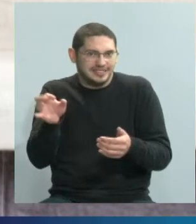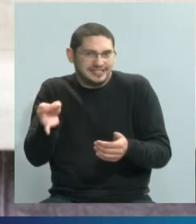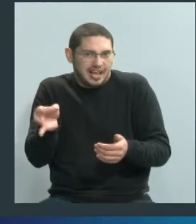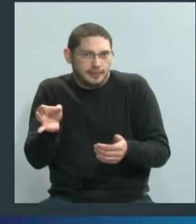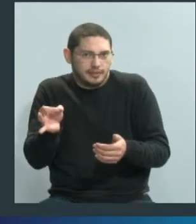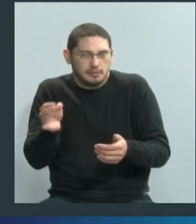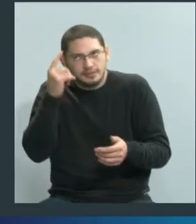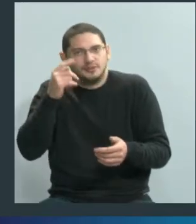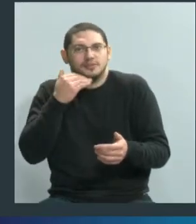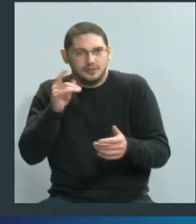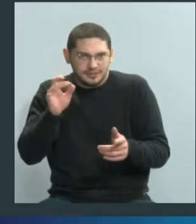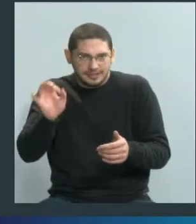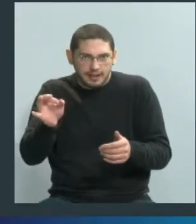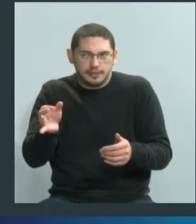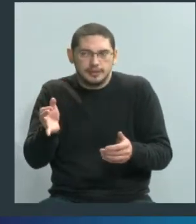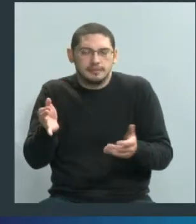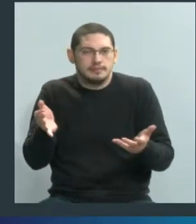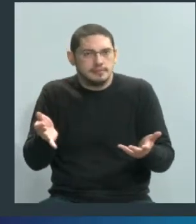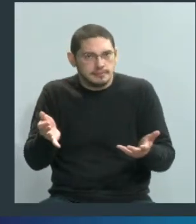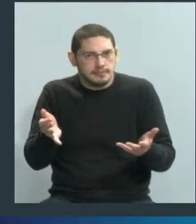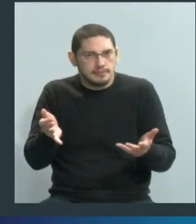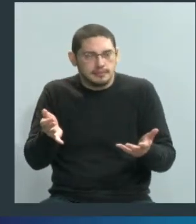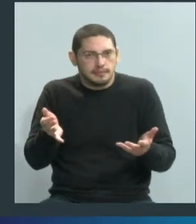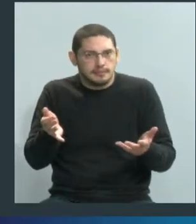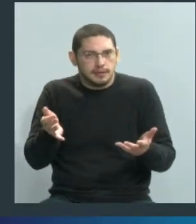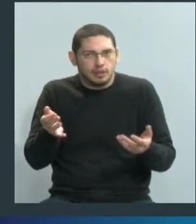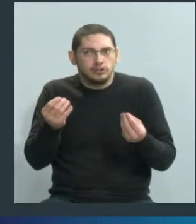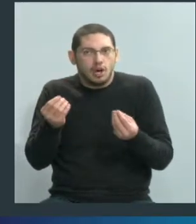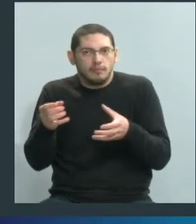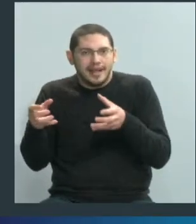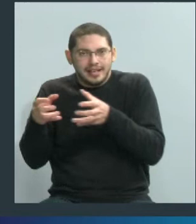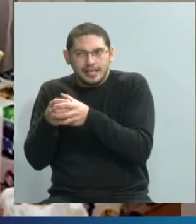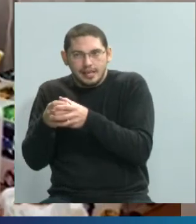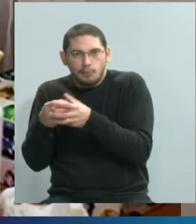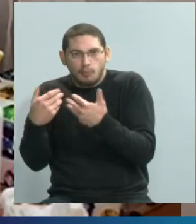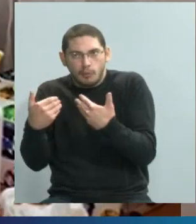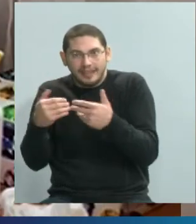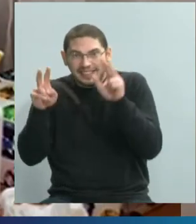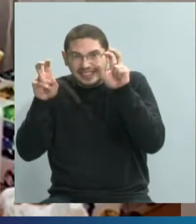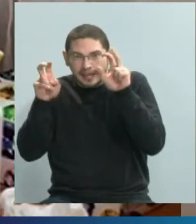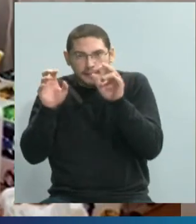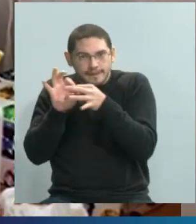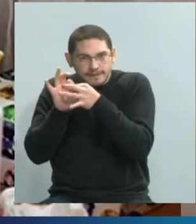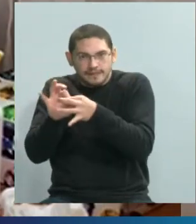Bueno, no hay específicamente equipos que trabajen la temática,